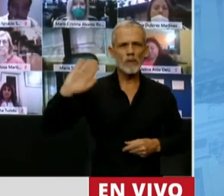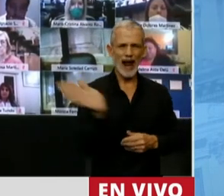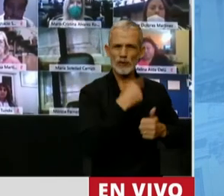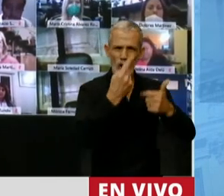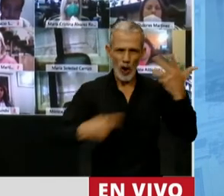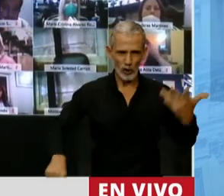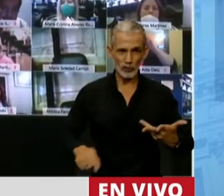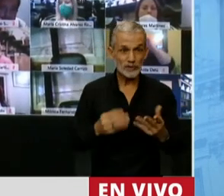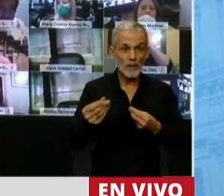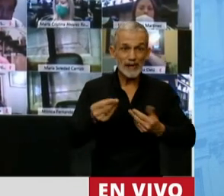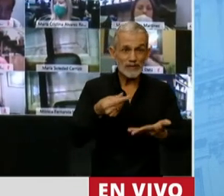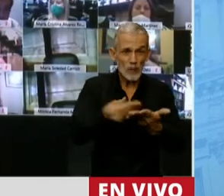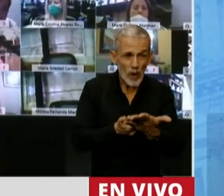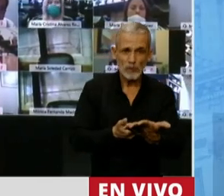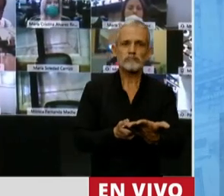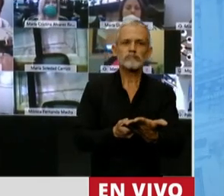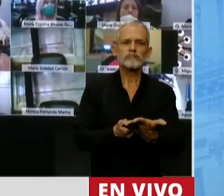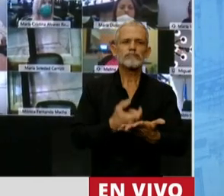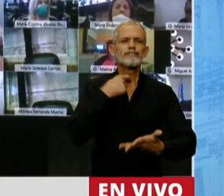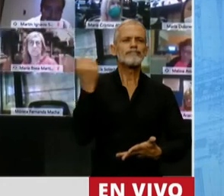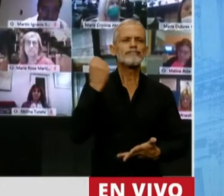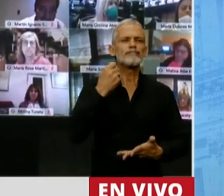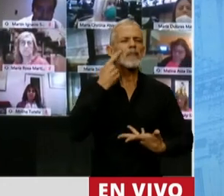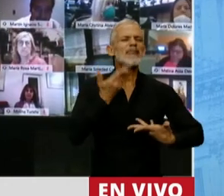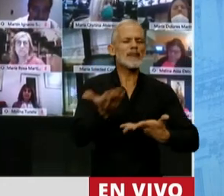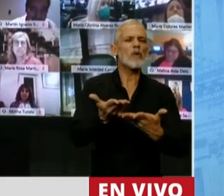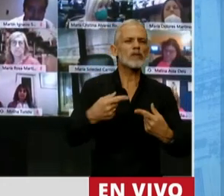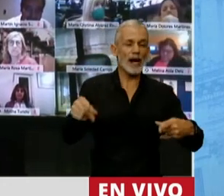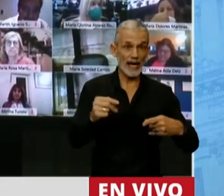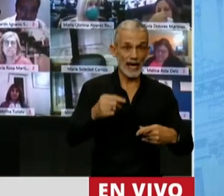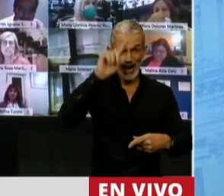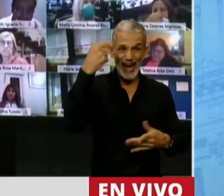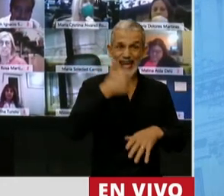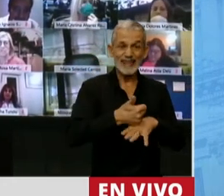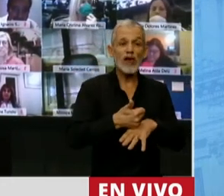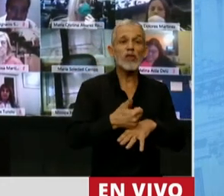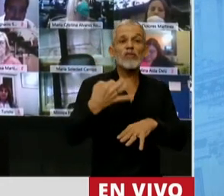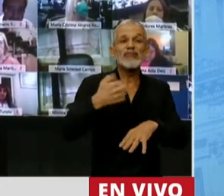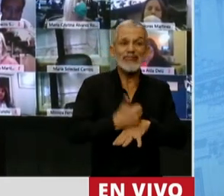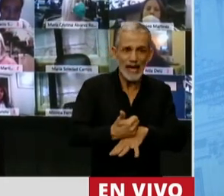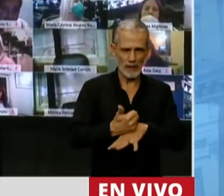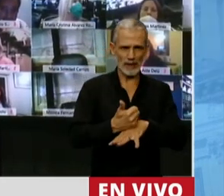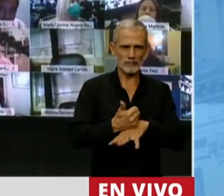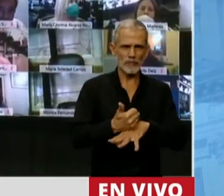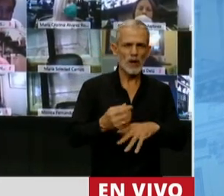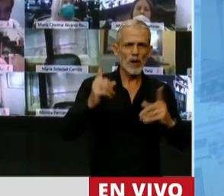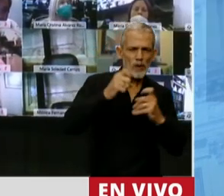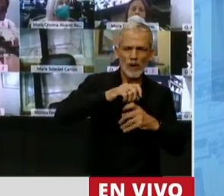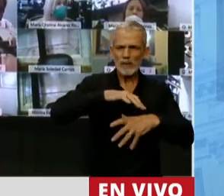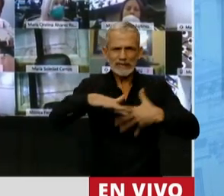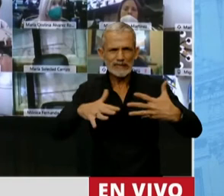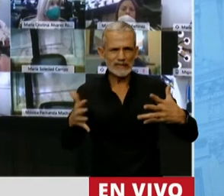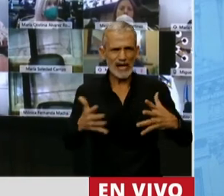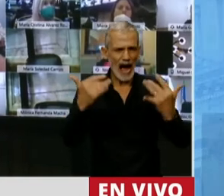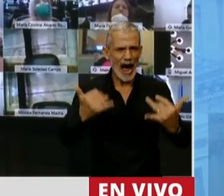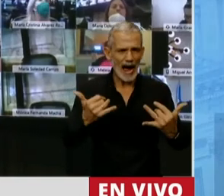Este presupuesto pretende demostrar que el Estado tiene que estar presente, y que en situaciones críticas como las que